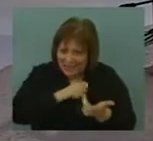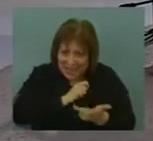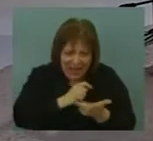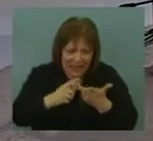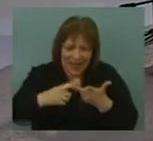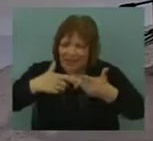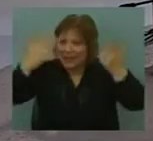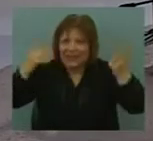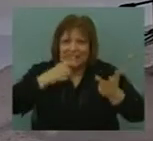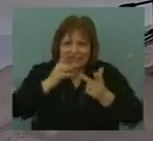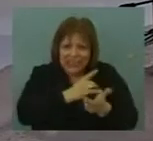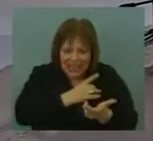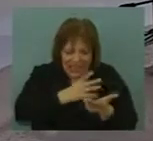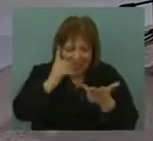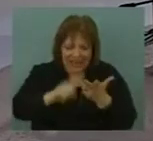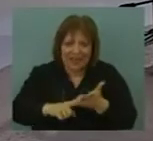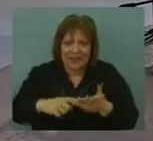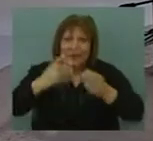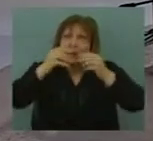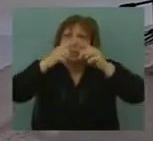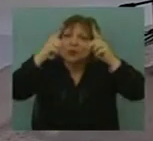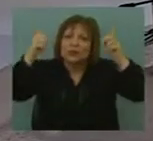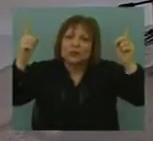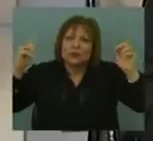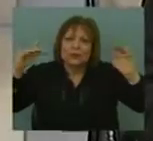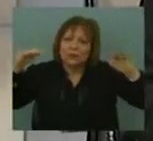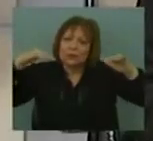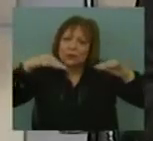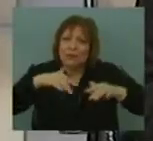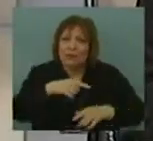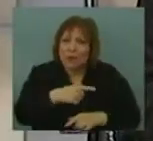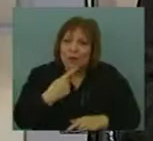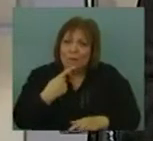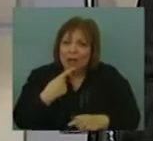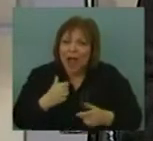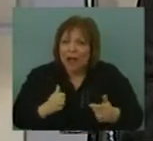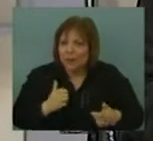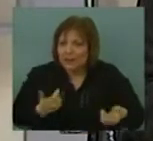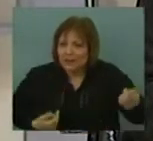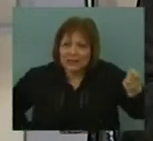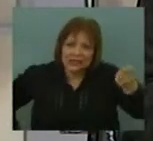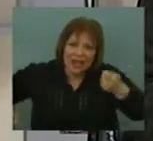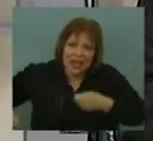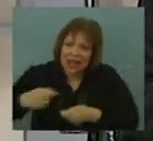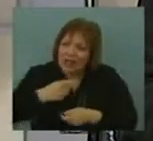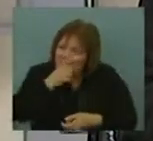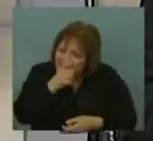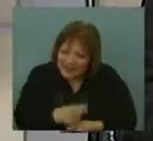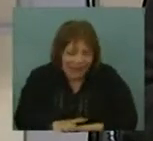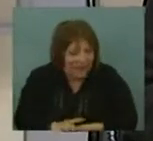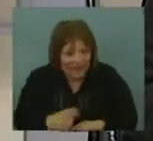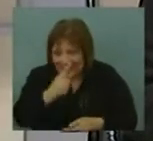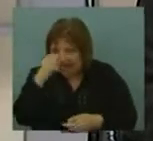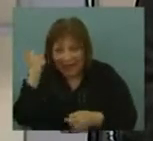no sé, Chile. Sí, Mujica ha sido un gran ejecutor de política internacional, es una figura